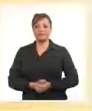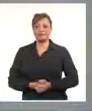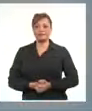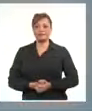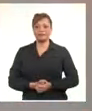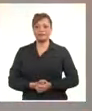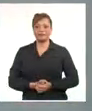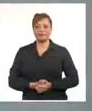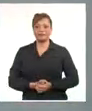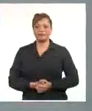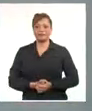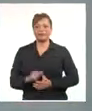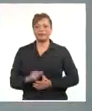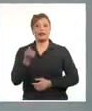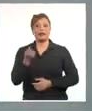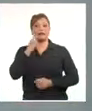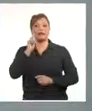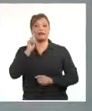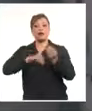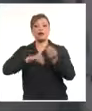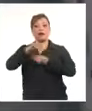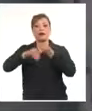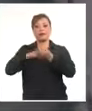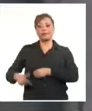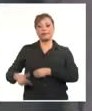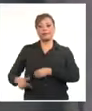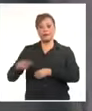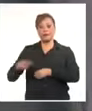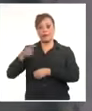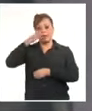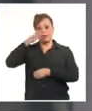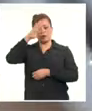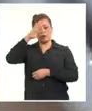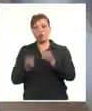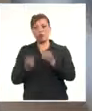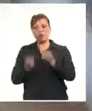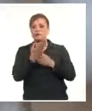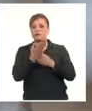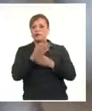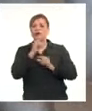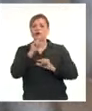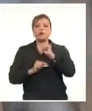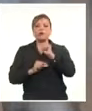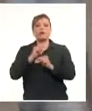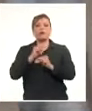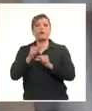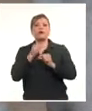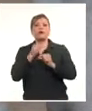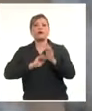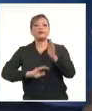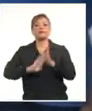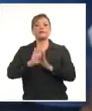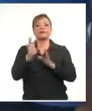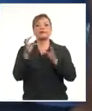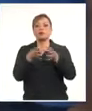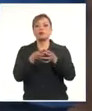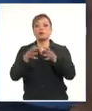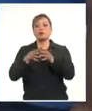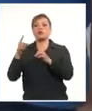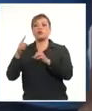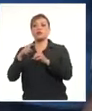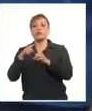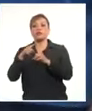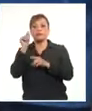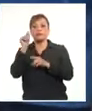Esta es la primera prótesis cubana que existe y cada día en el desarrollo de este grupo de tecnólogos,